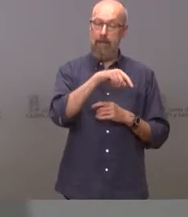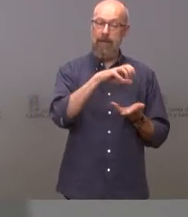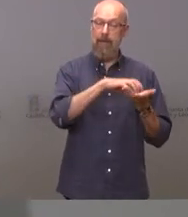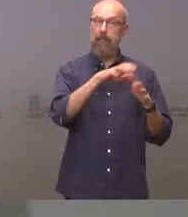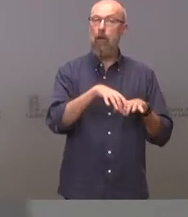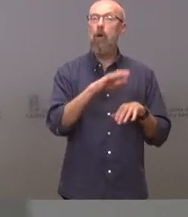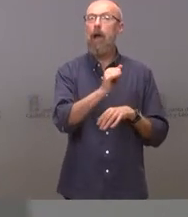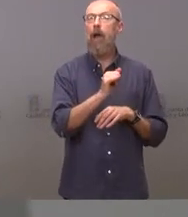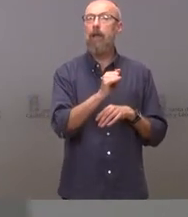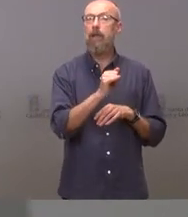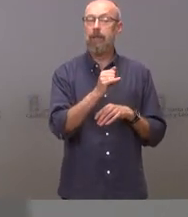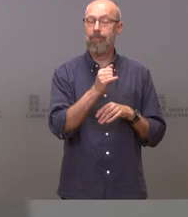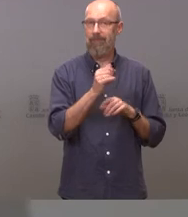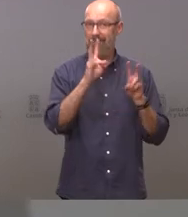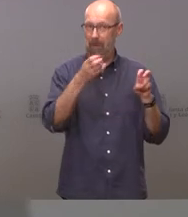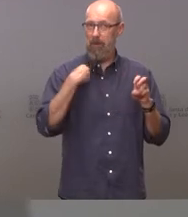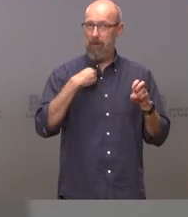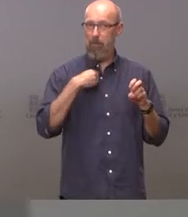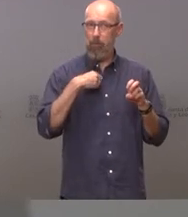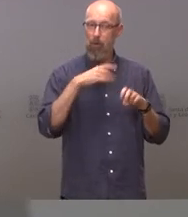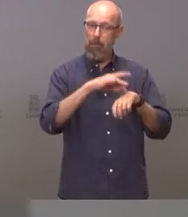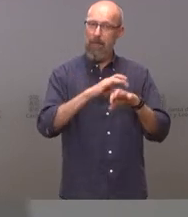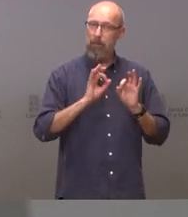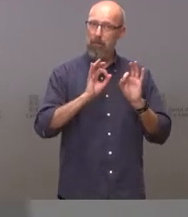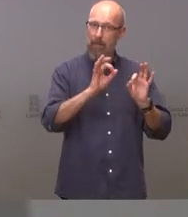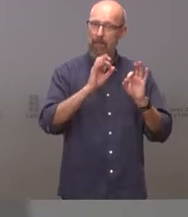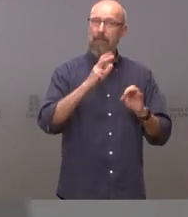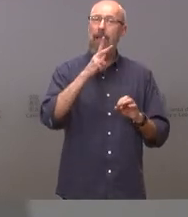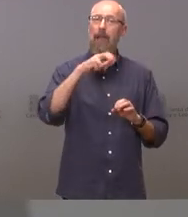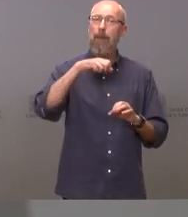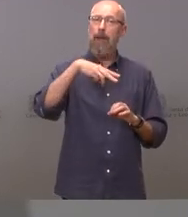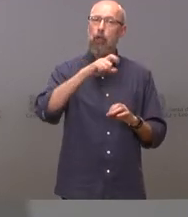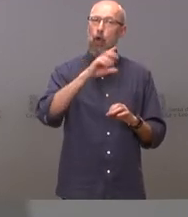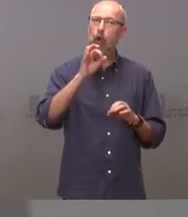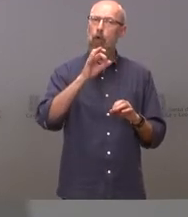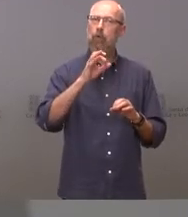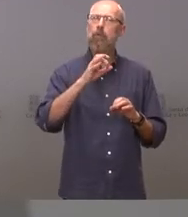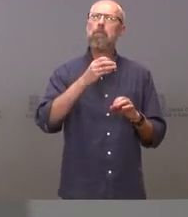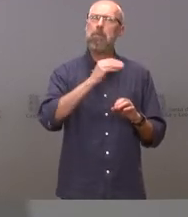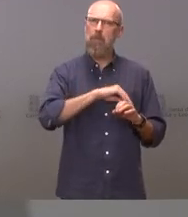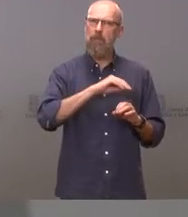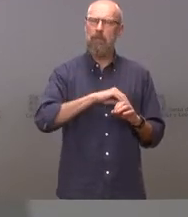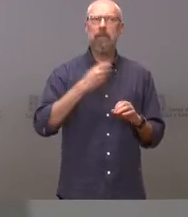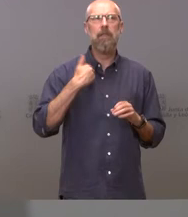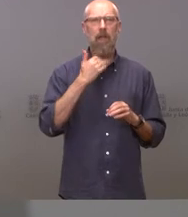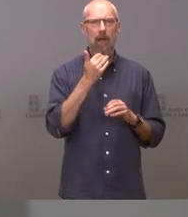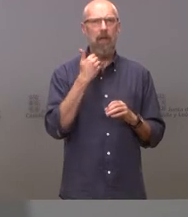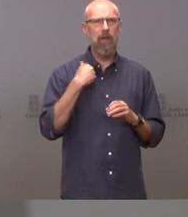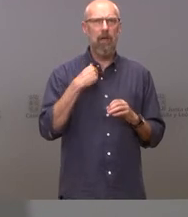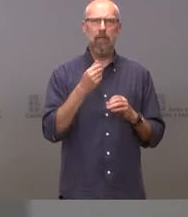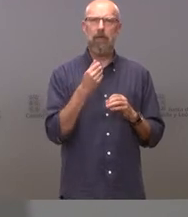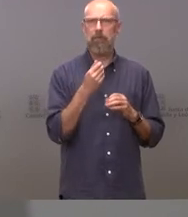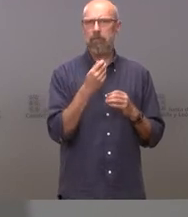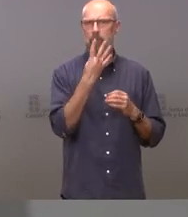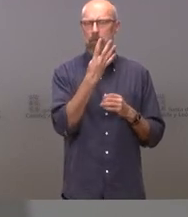dotación de hematólogos muy superior a la media estamos en 4,5% de